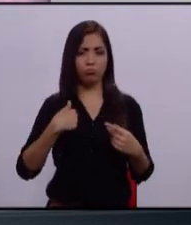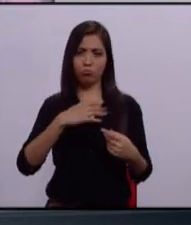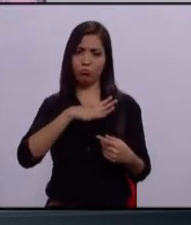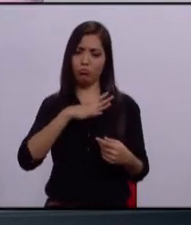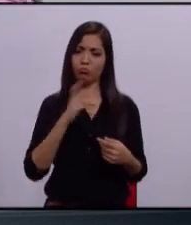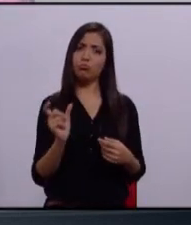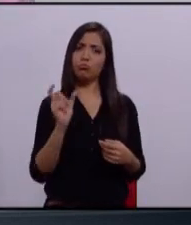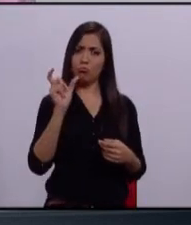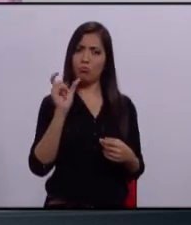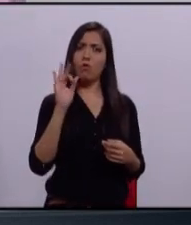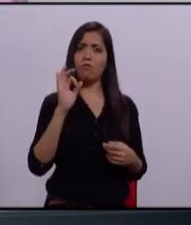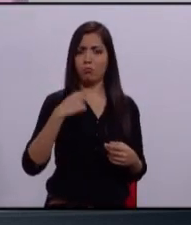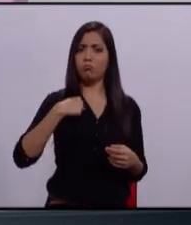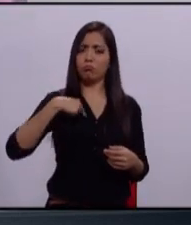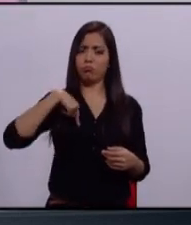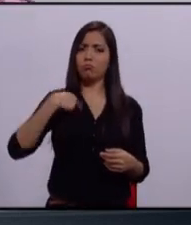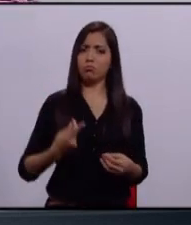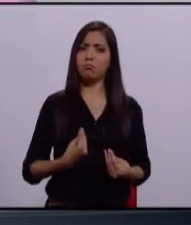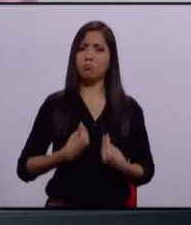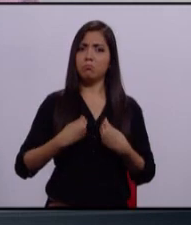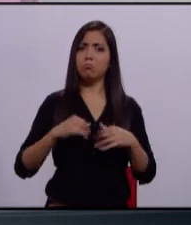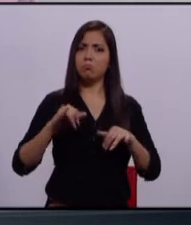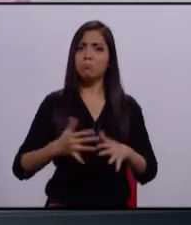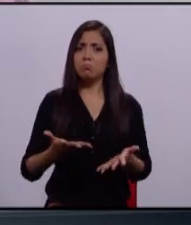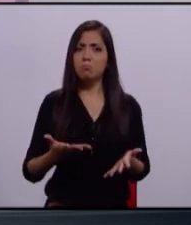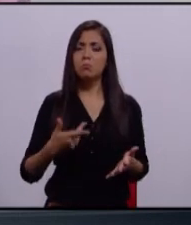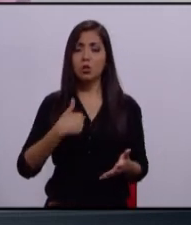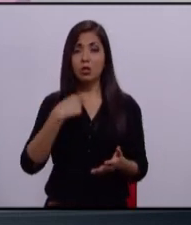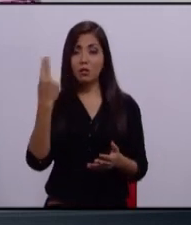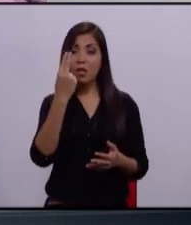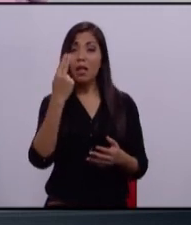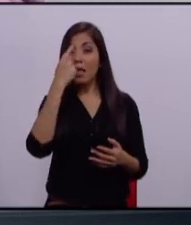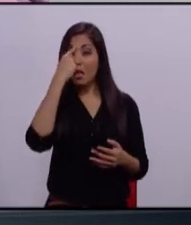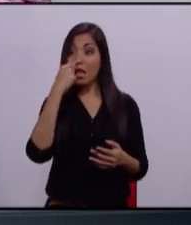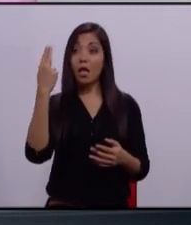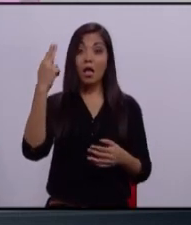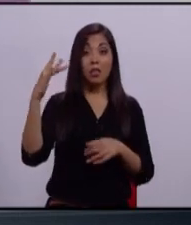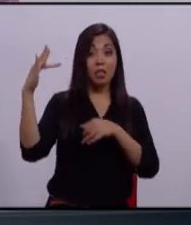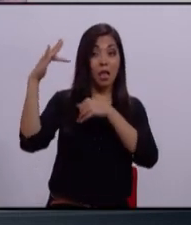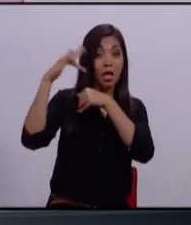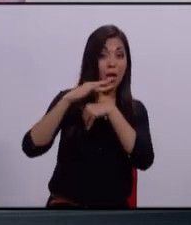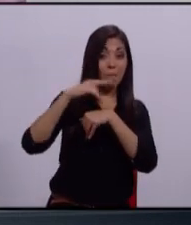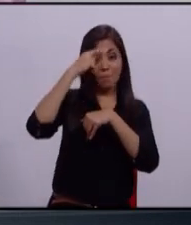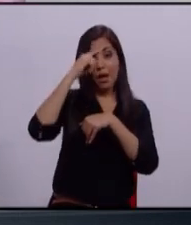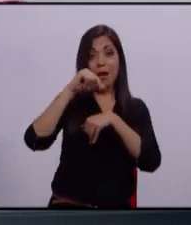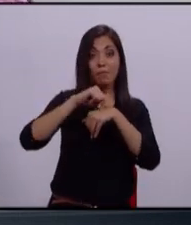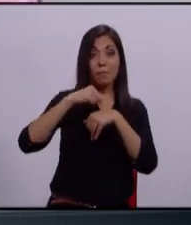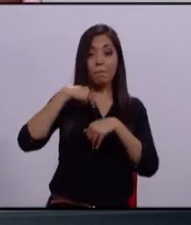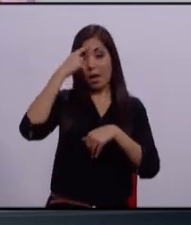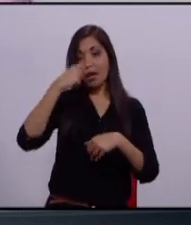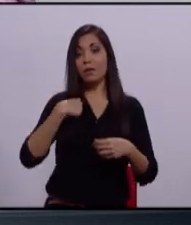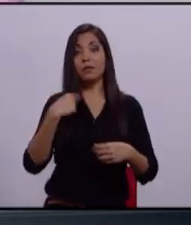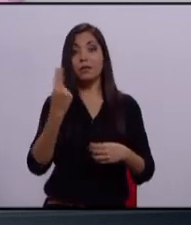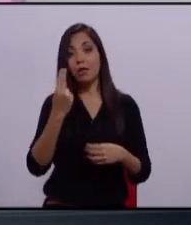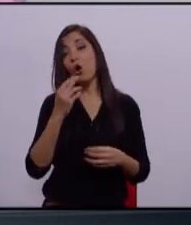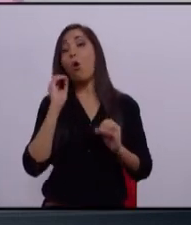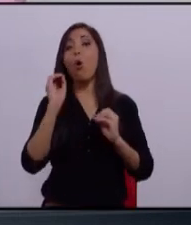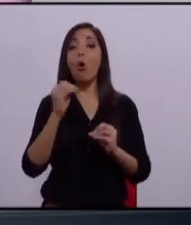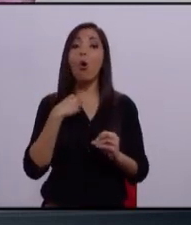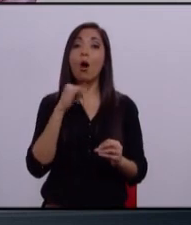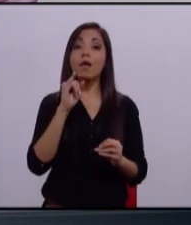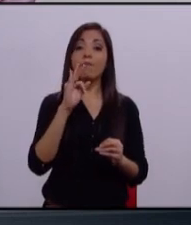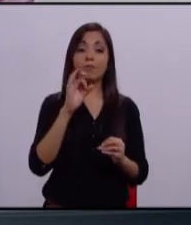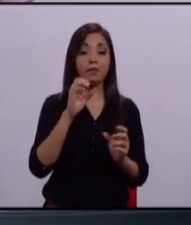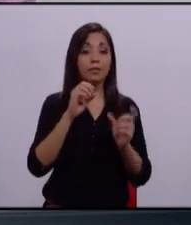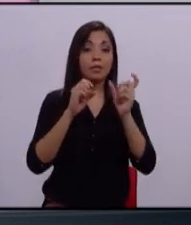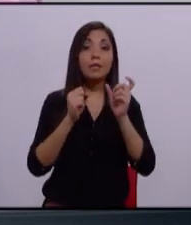de elector, también soy ciudadano. ¿Acaso tengo que ser tocado por Alfaro para ser ciudadano? ¿Acaso va a sacar una credencial como la de